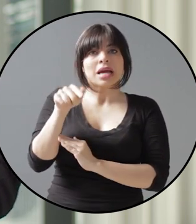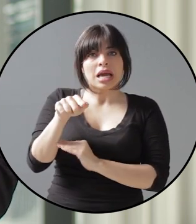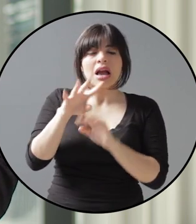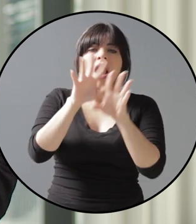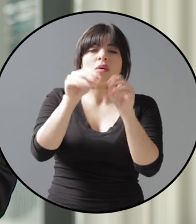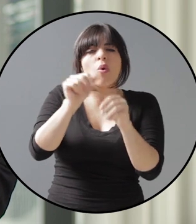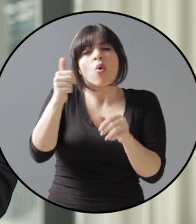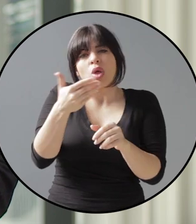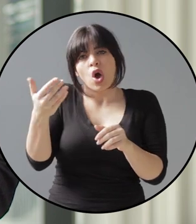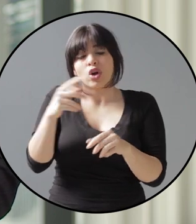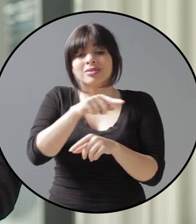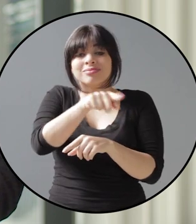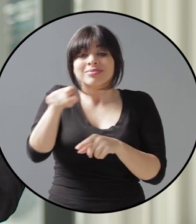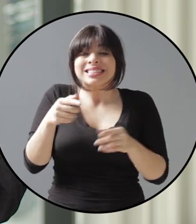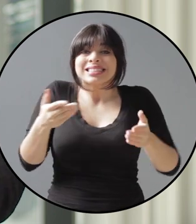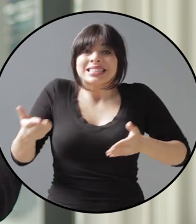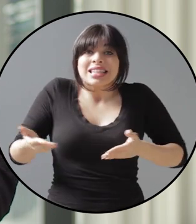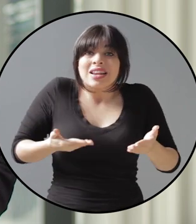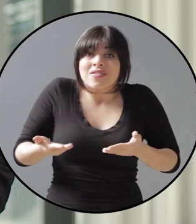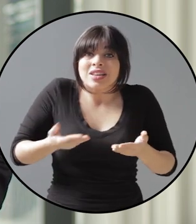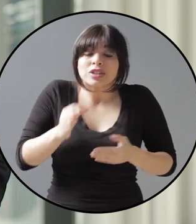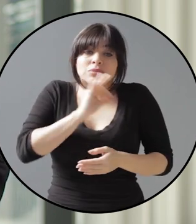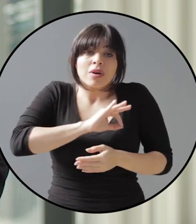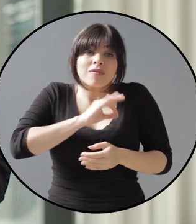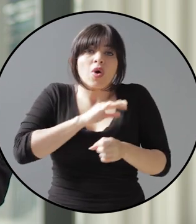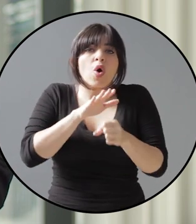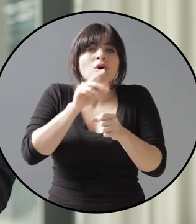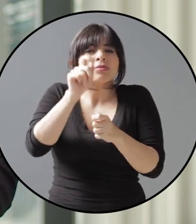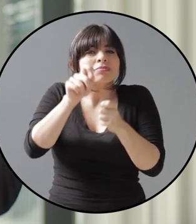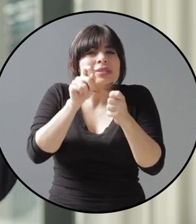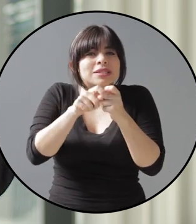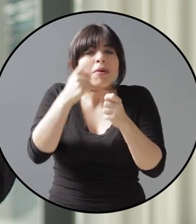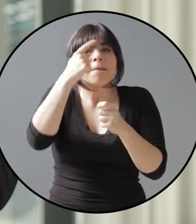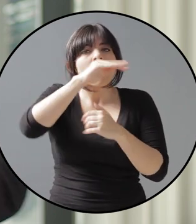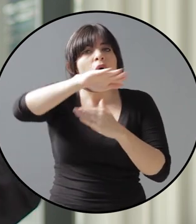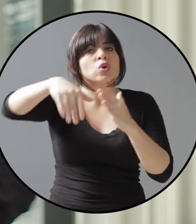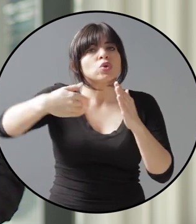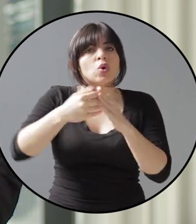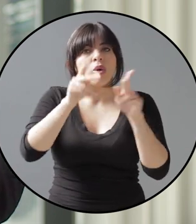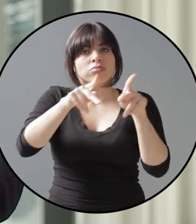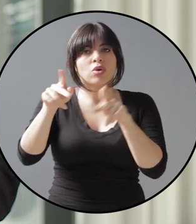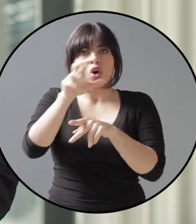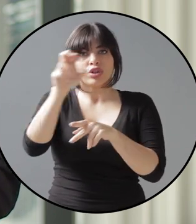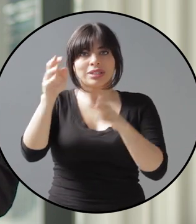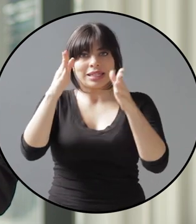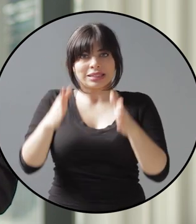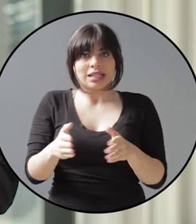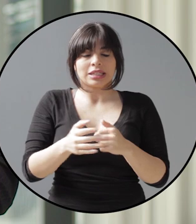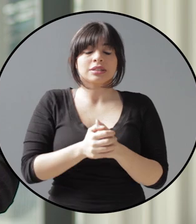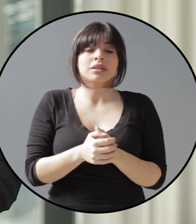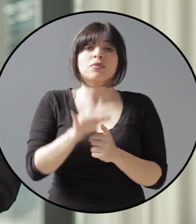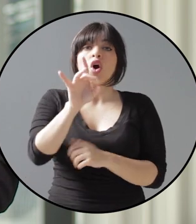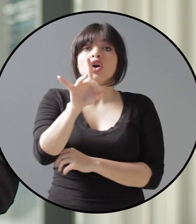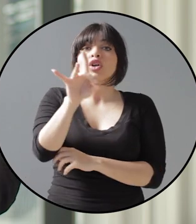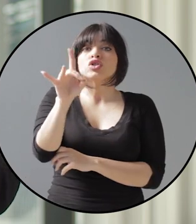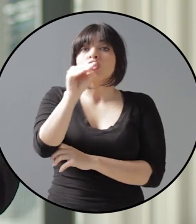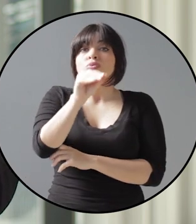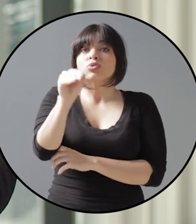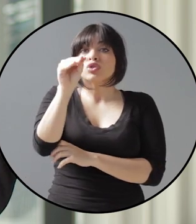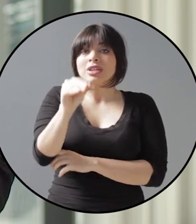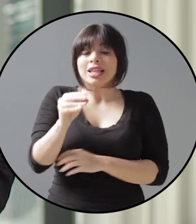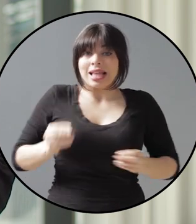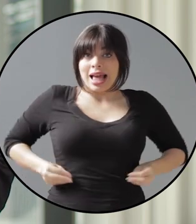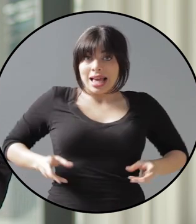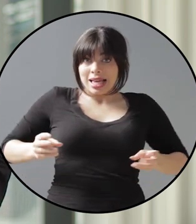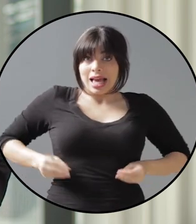becas, entre otras cosas. Estos son bienes y servicios concretos que le llegan a usted y a toda la población costarricense. Un